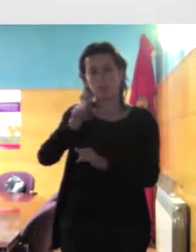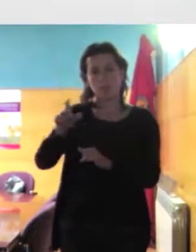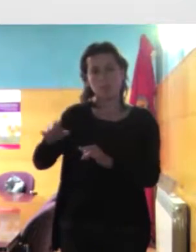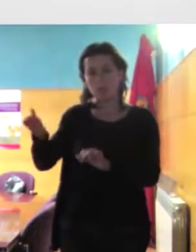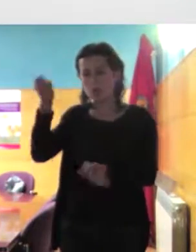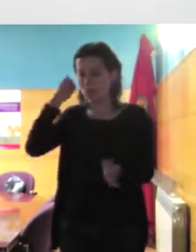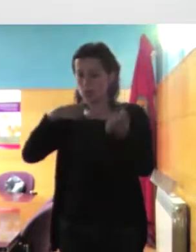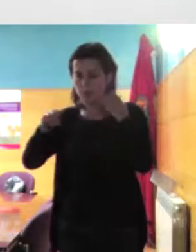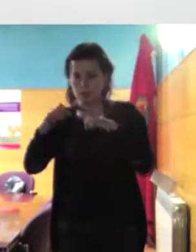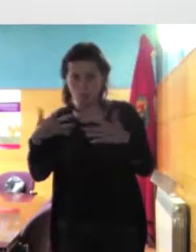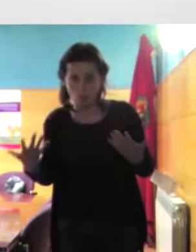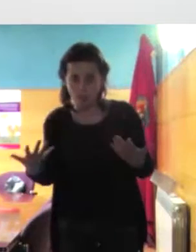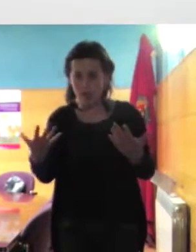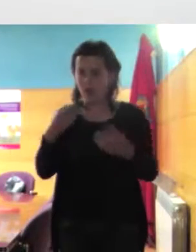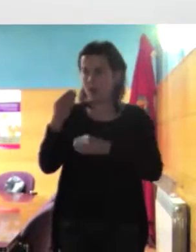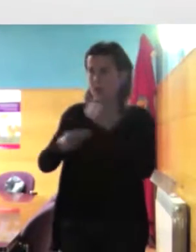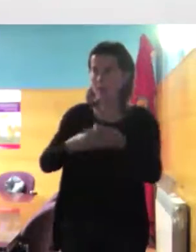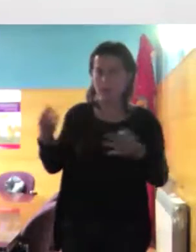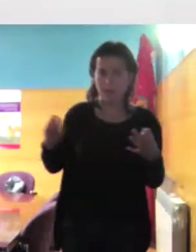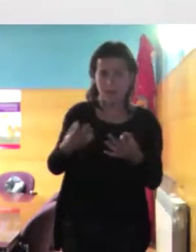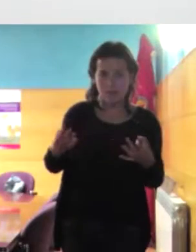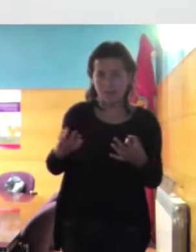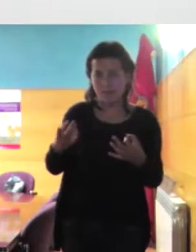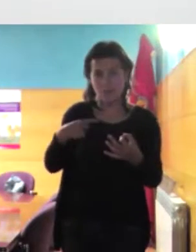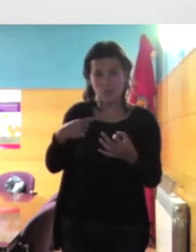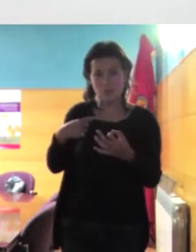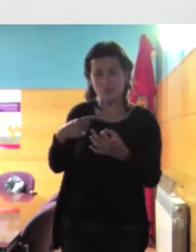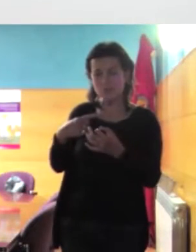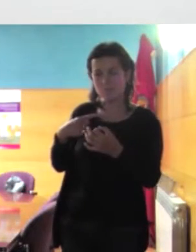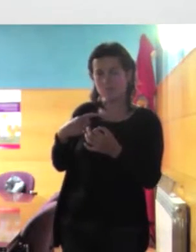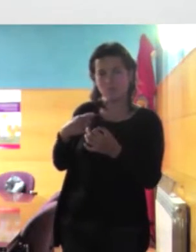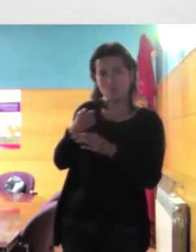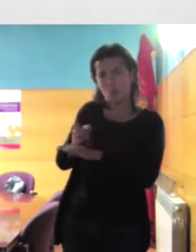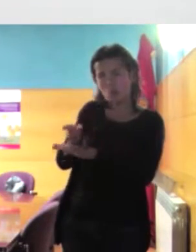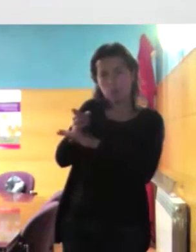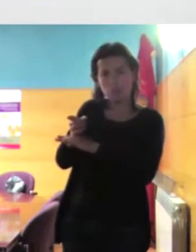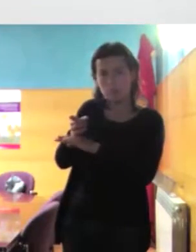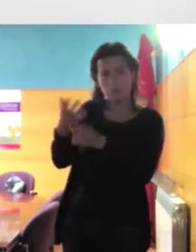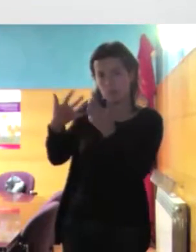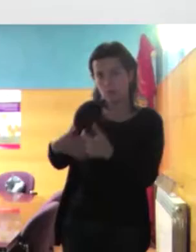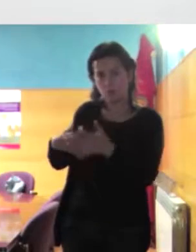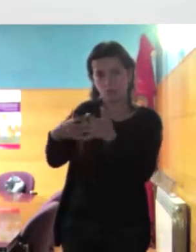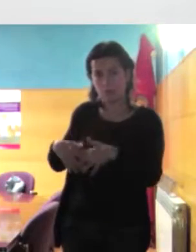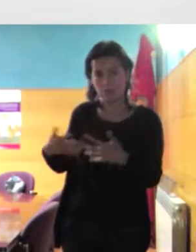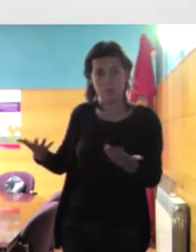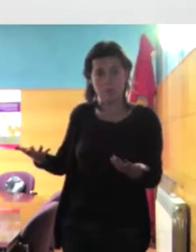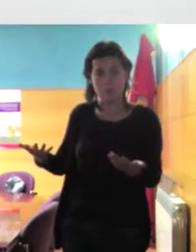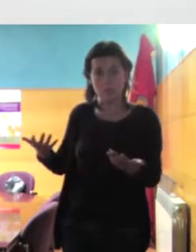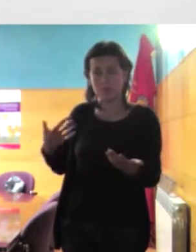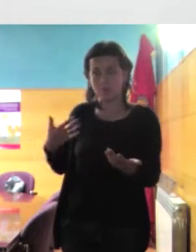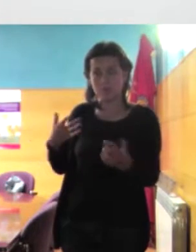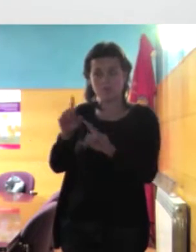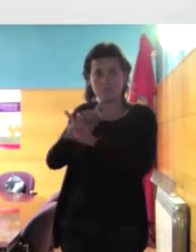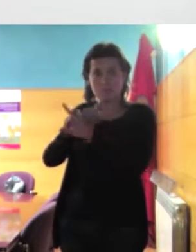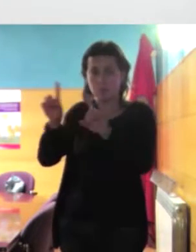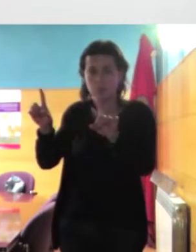qué debe llevar qué debe hacer no funciona no funciona entonces la prohibición yo creo que pues